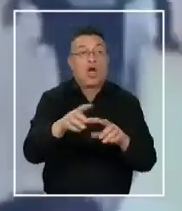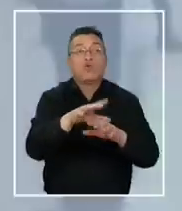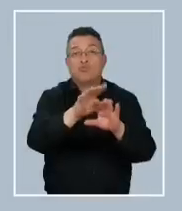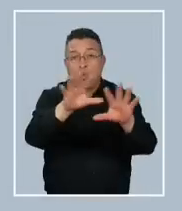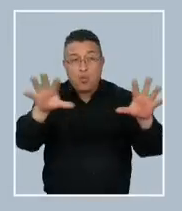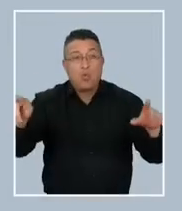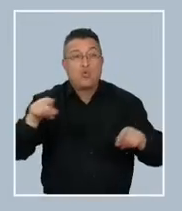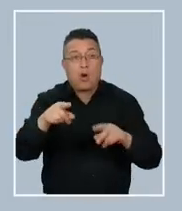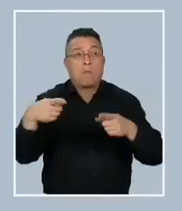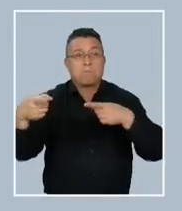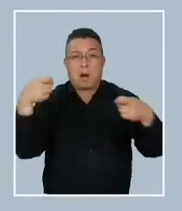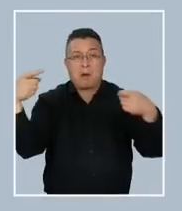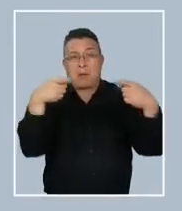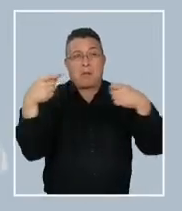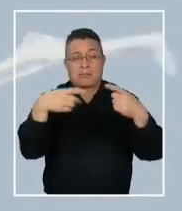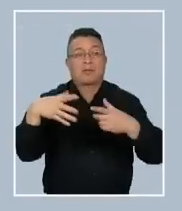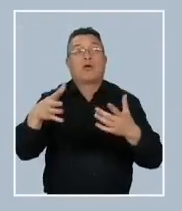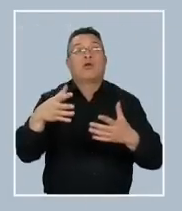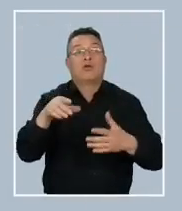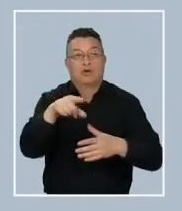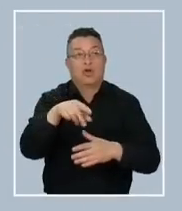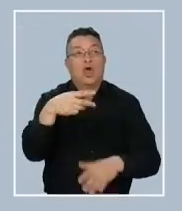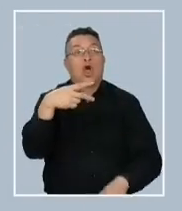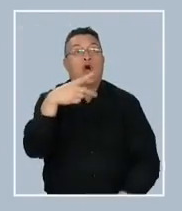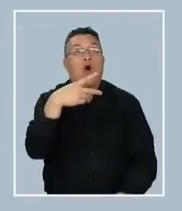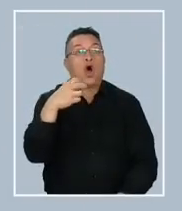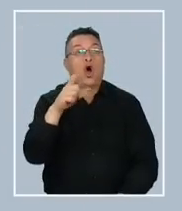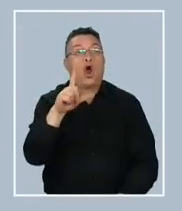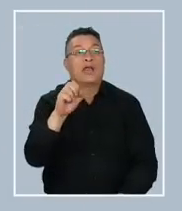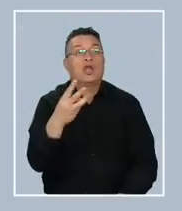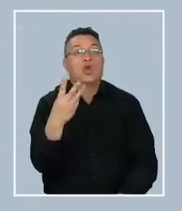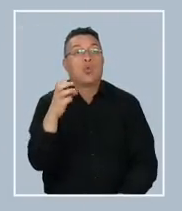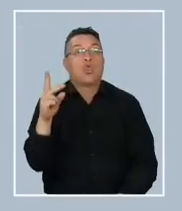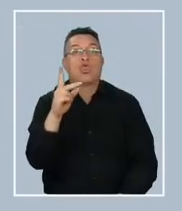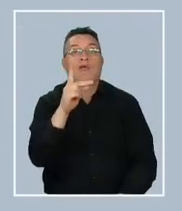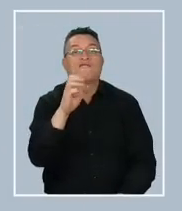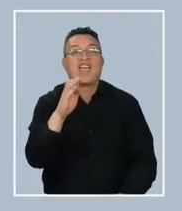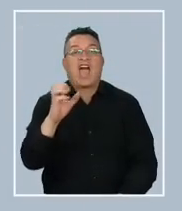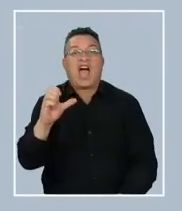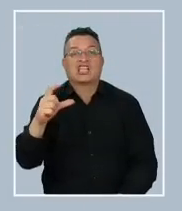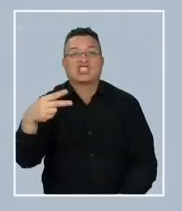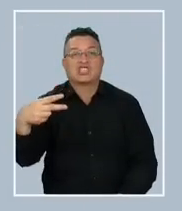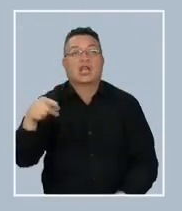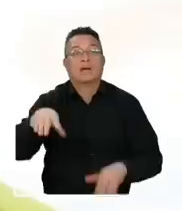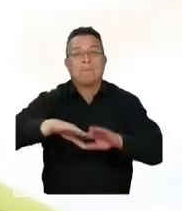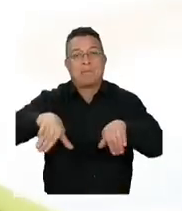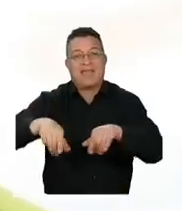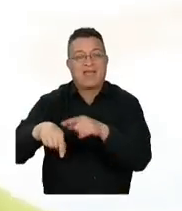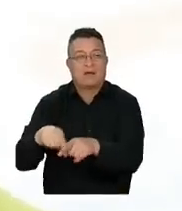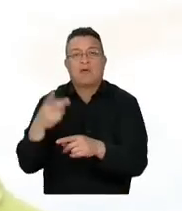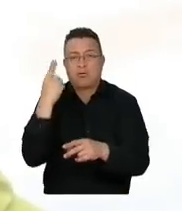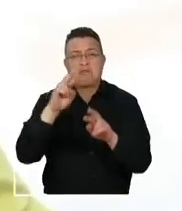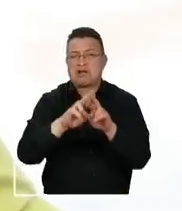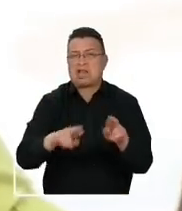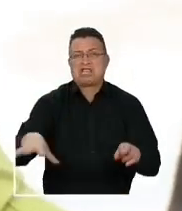sorprendidas por un tiroteo en la concurrida zona de Hollywood Beach, considerado hasta ahora como un barrio tranquilo. De repente escuché como